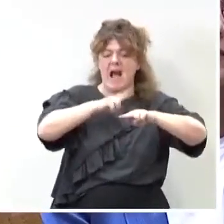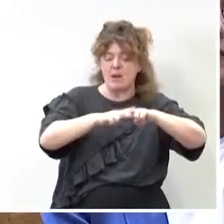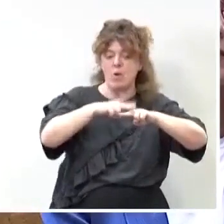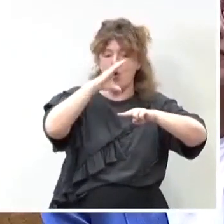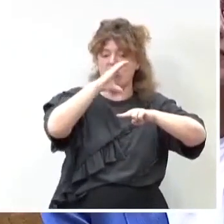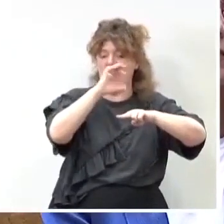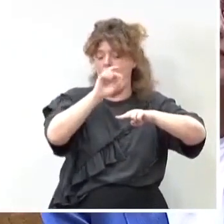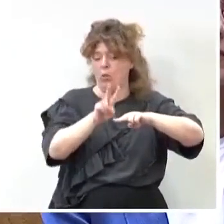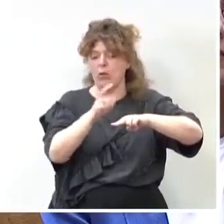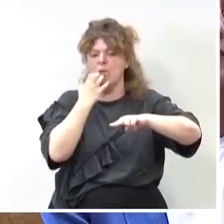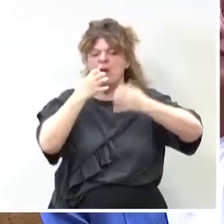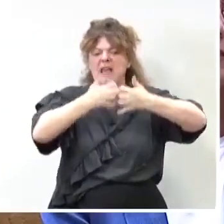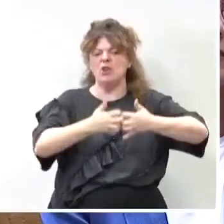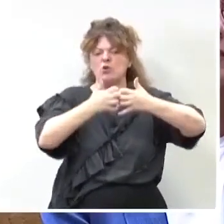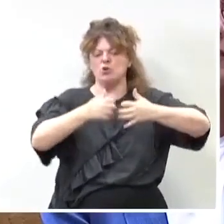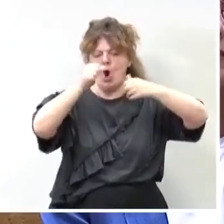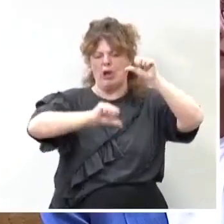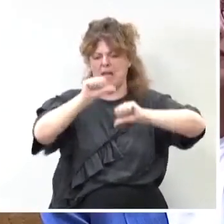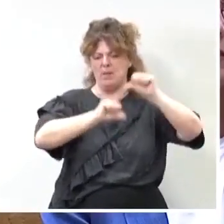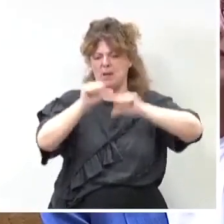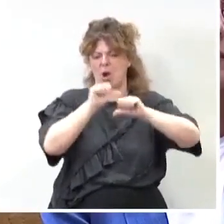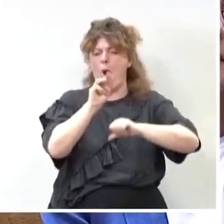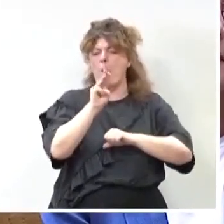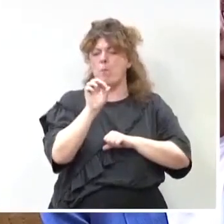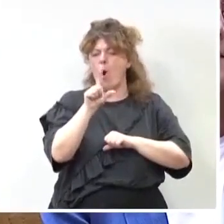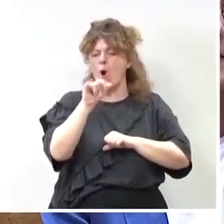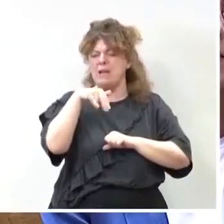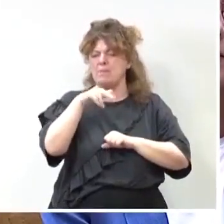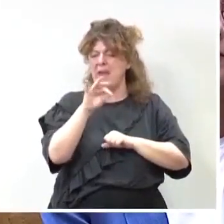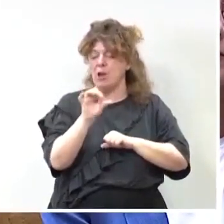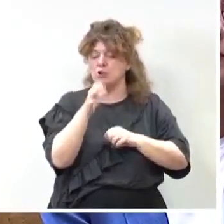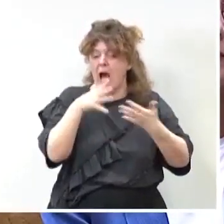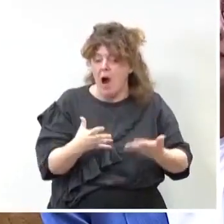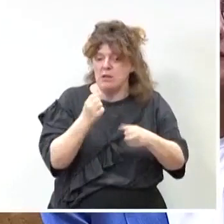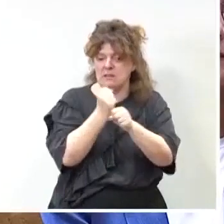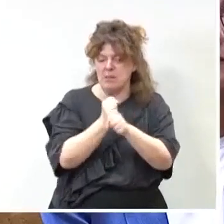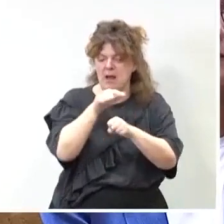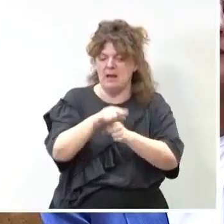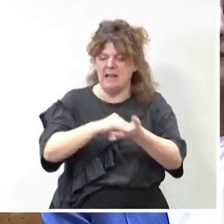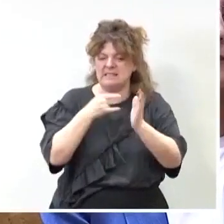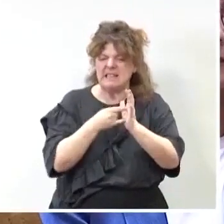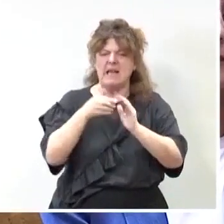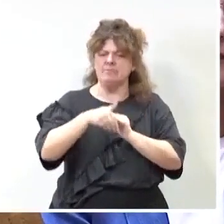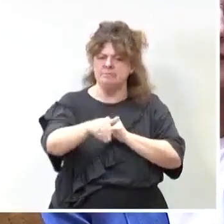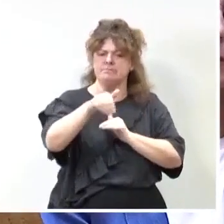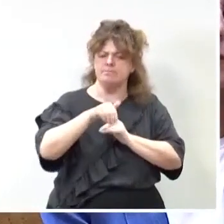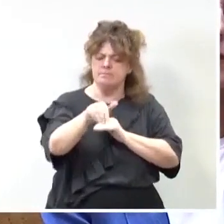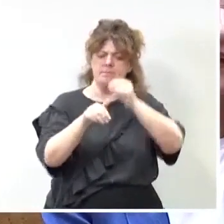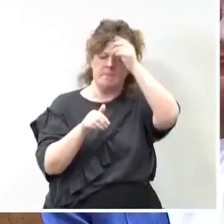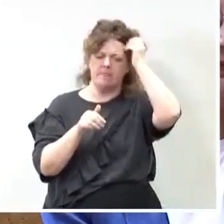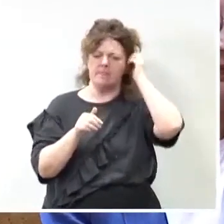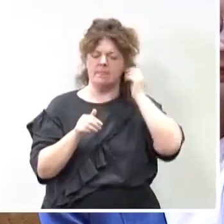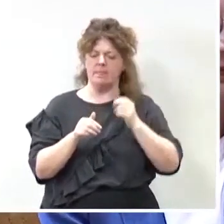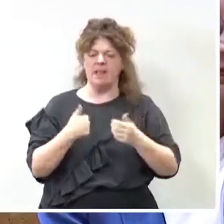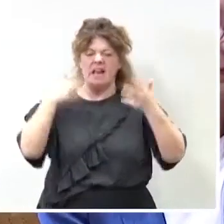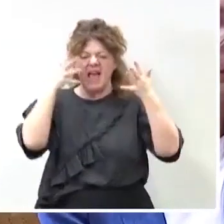para usos en la industria química, para polímeros. Estamos trabajando en ello. Aparece la estrategia a largo plazo, aparece en el PENIEC